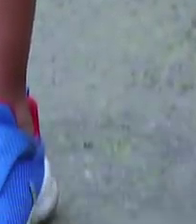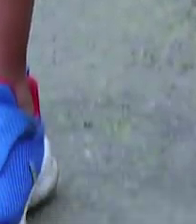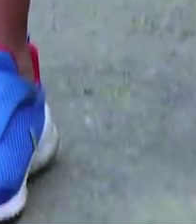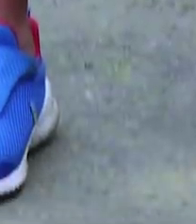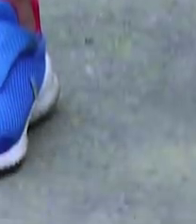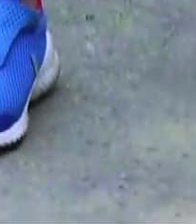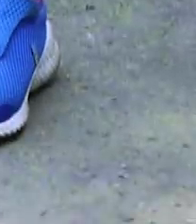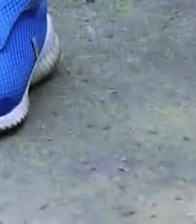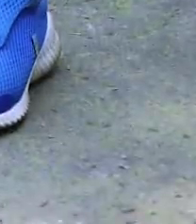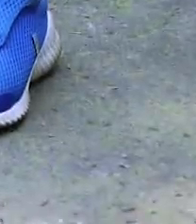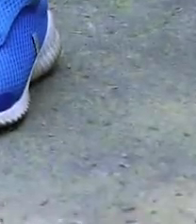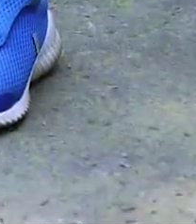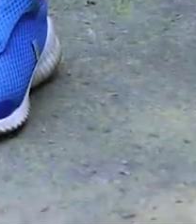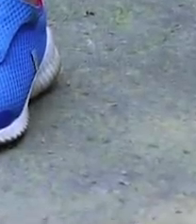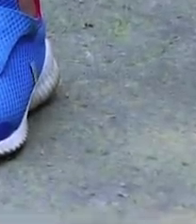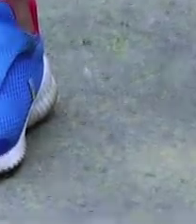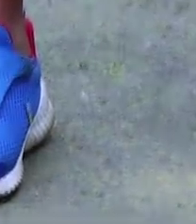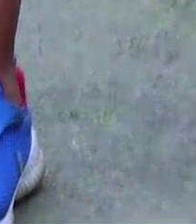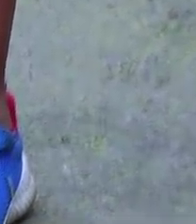Respiramos. Respira profundo.